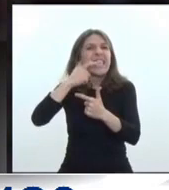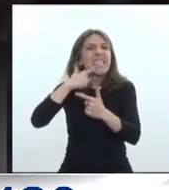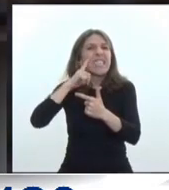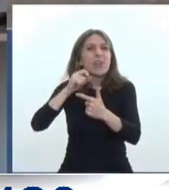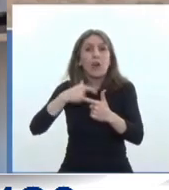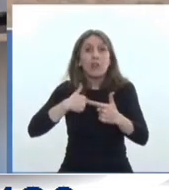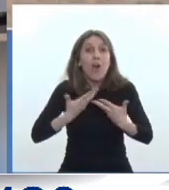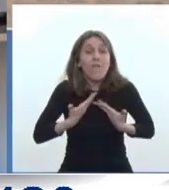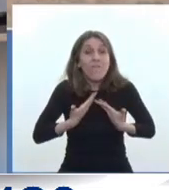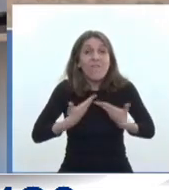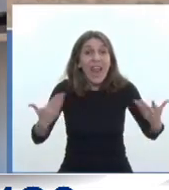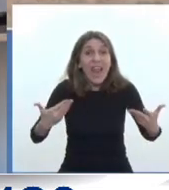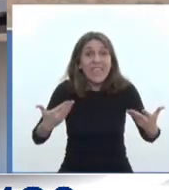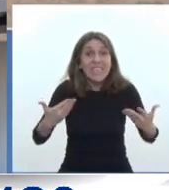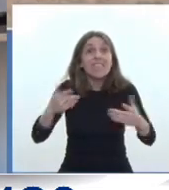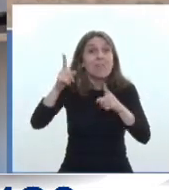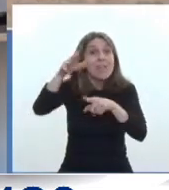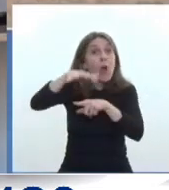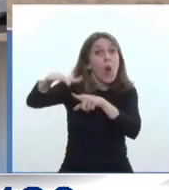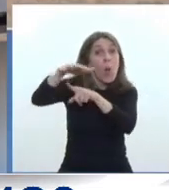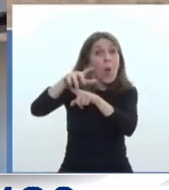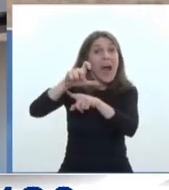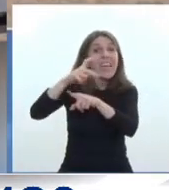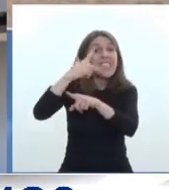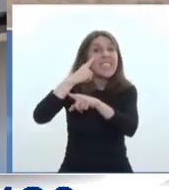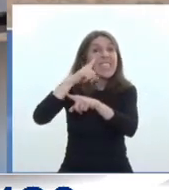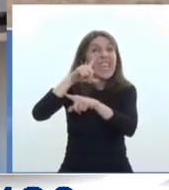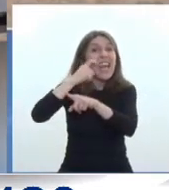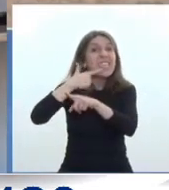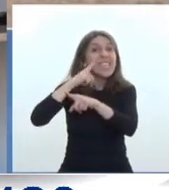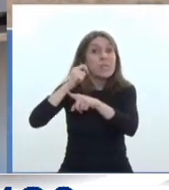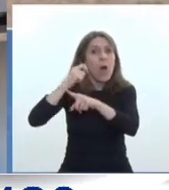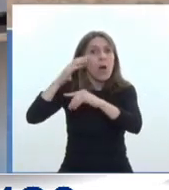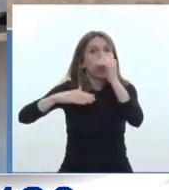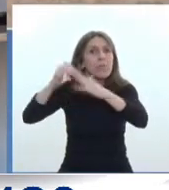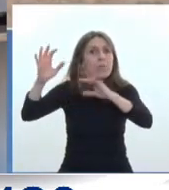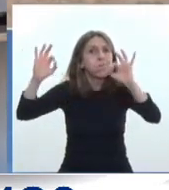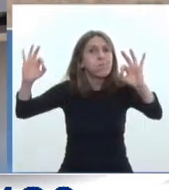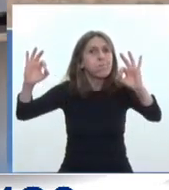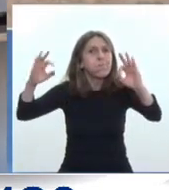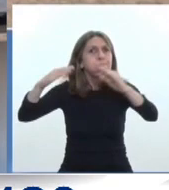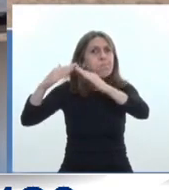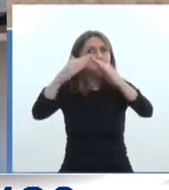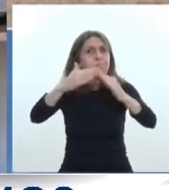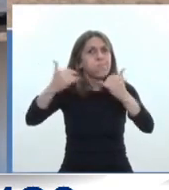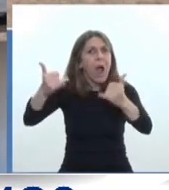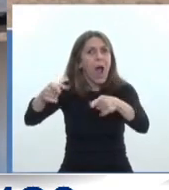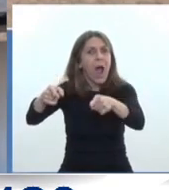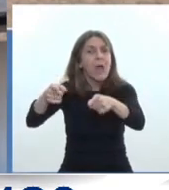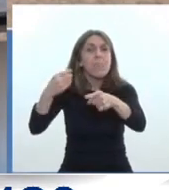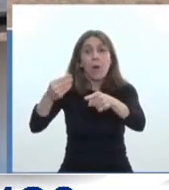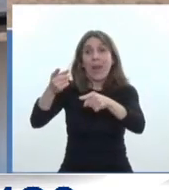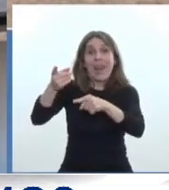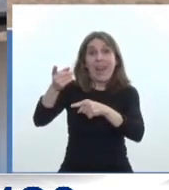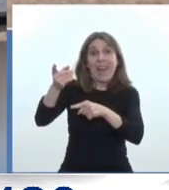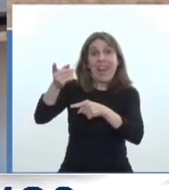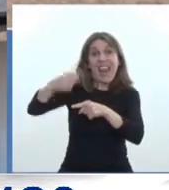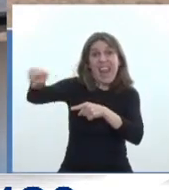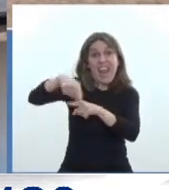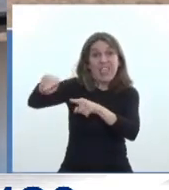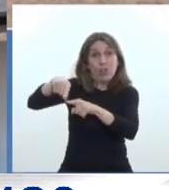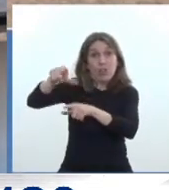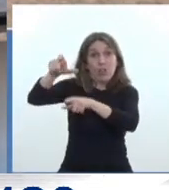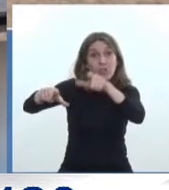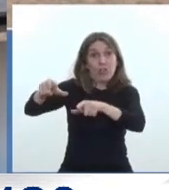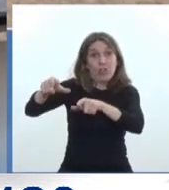que allí en Chilecito estén esas casas hechas, porque bien decían todos ellos, que